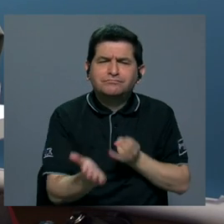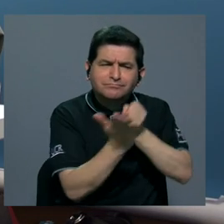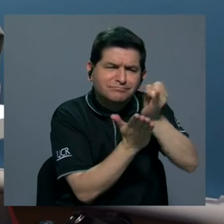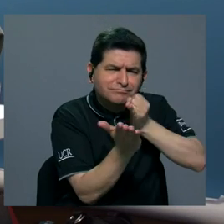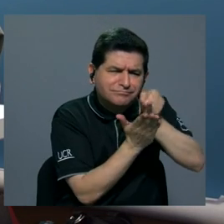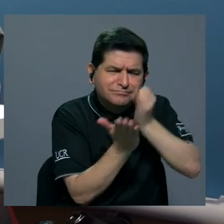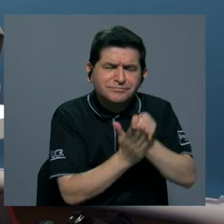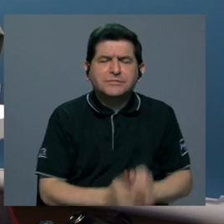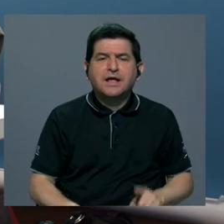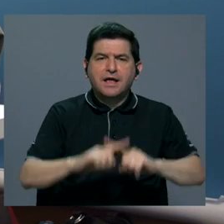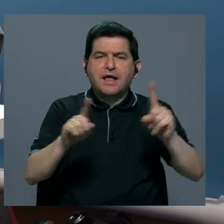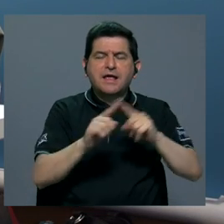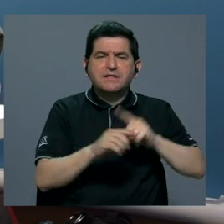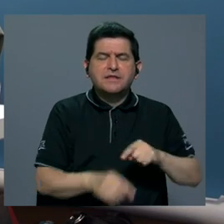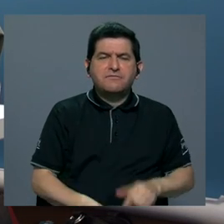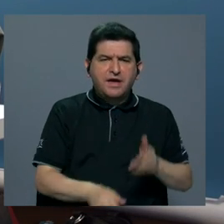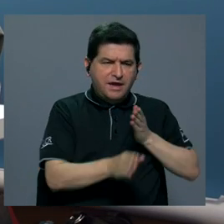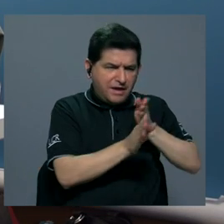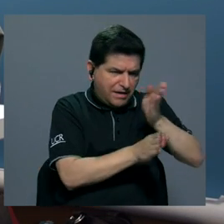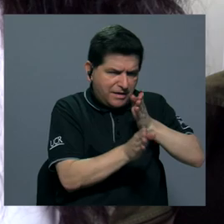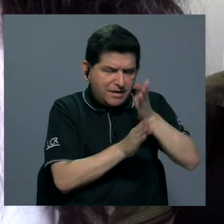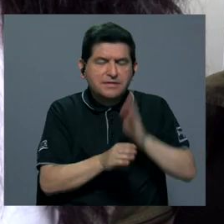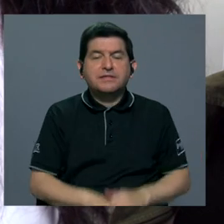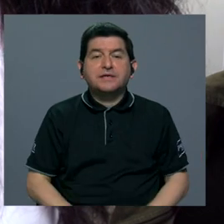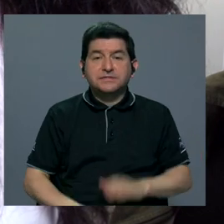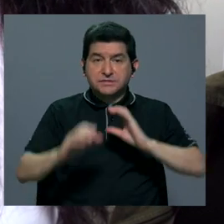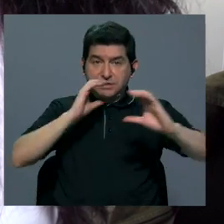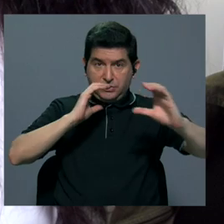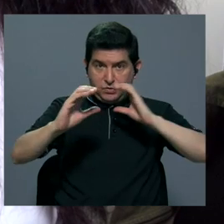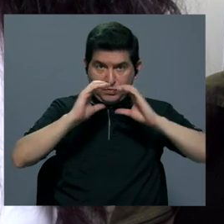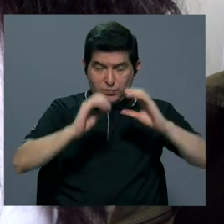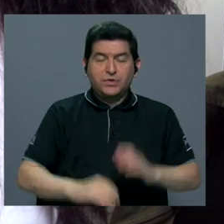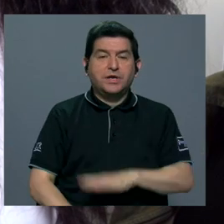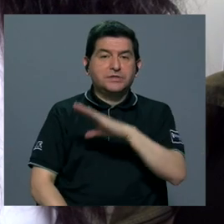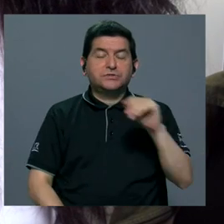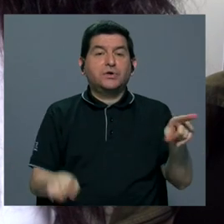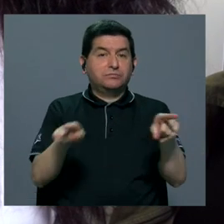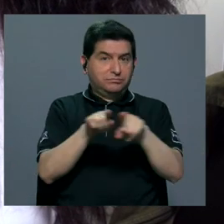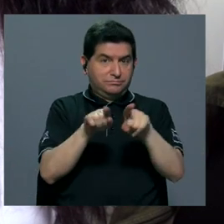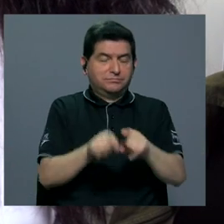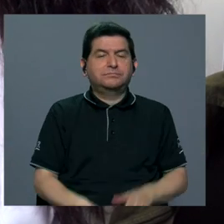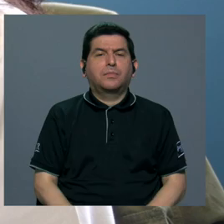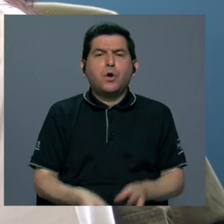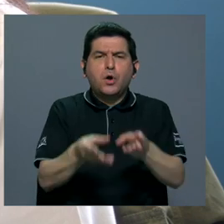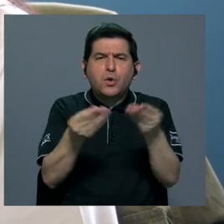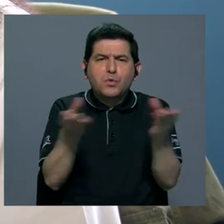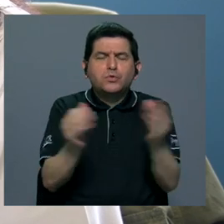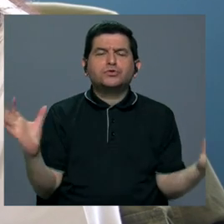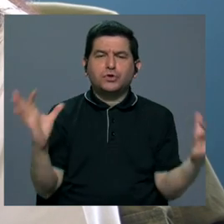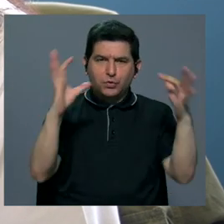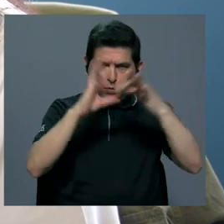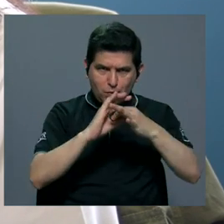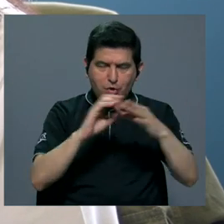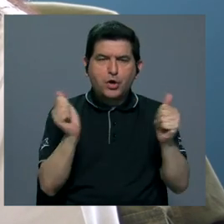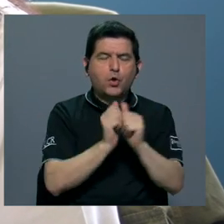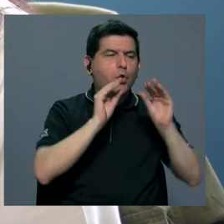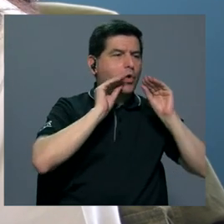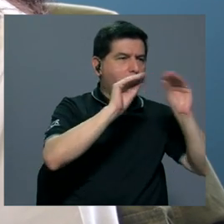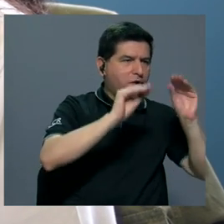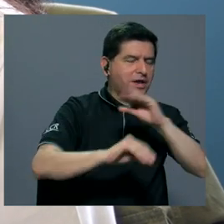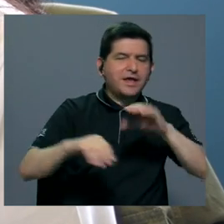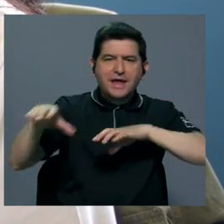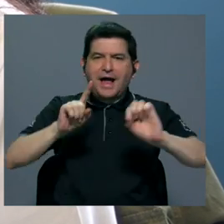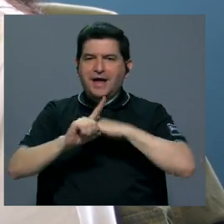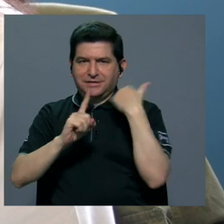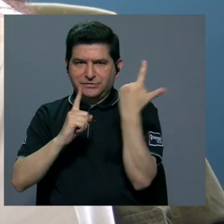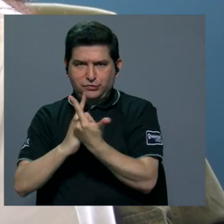investigación interdisciplinaria en el campo de la comunicación y además generando un vínculo con la docencia